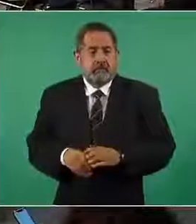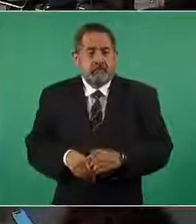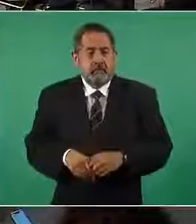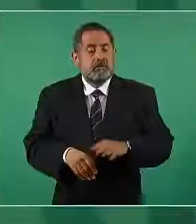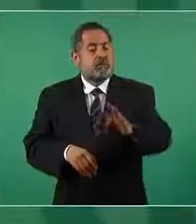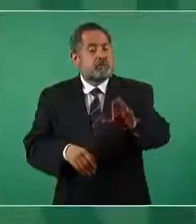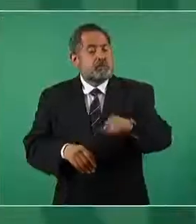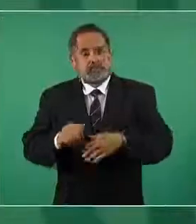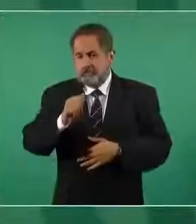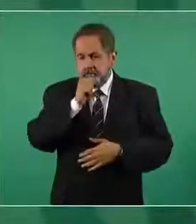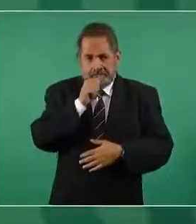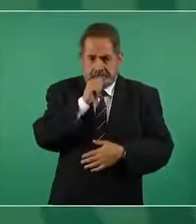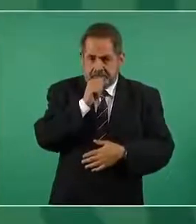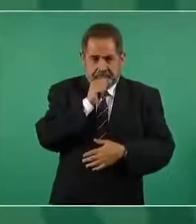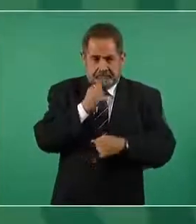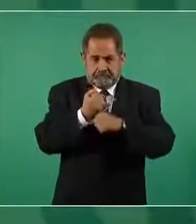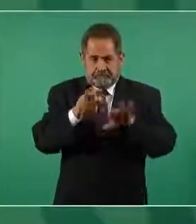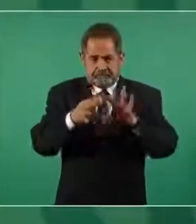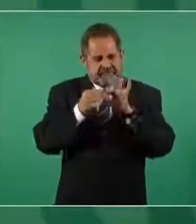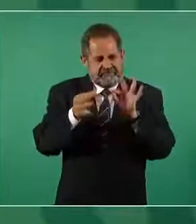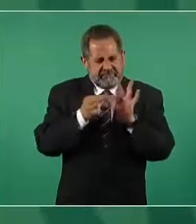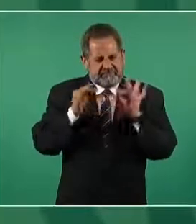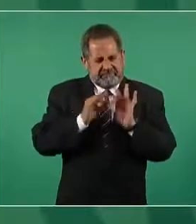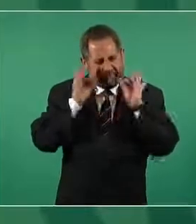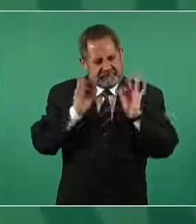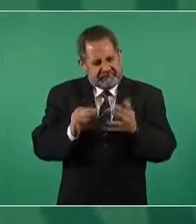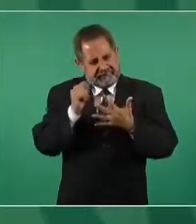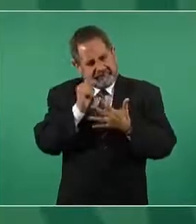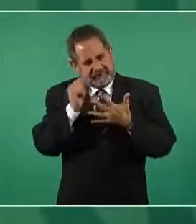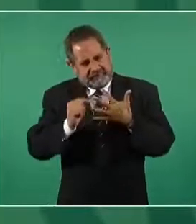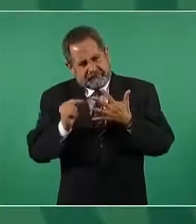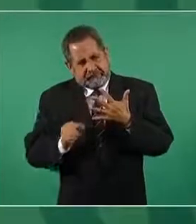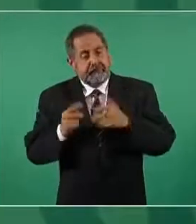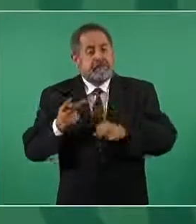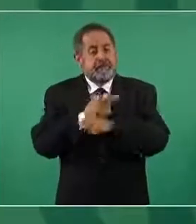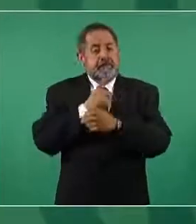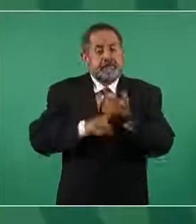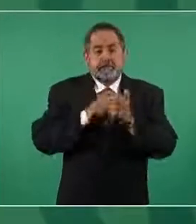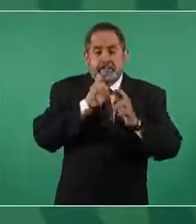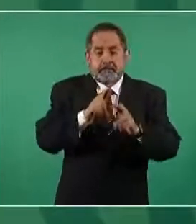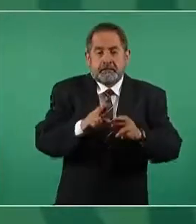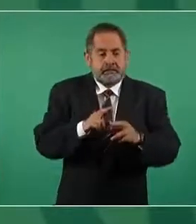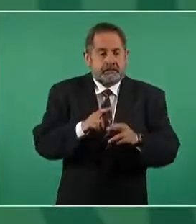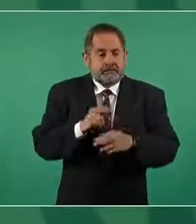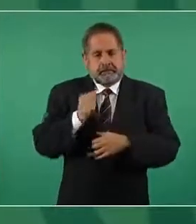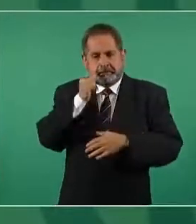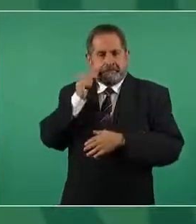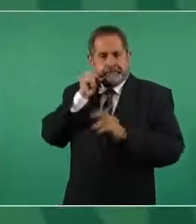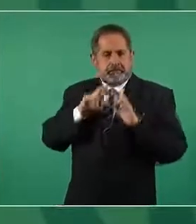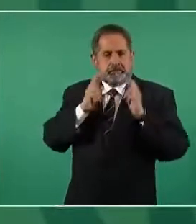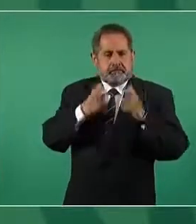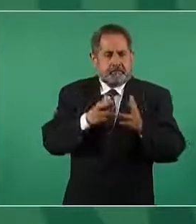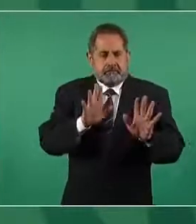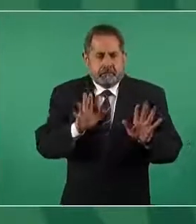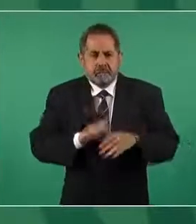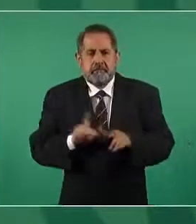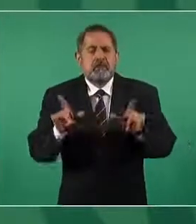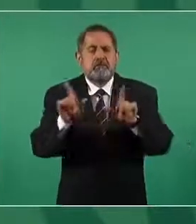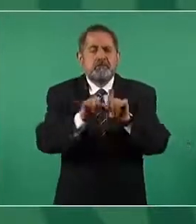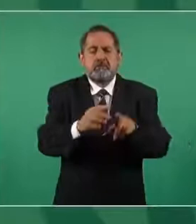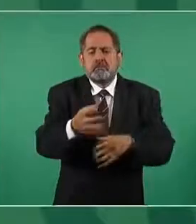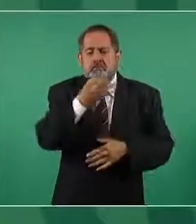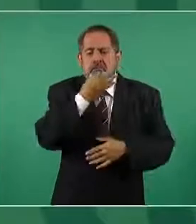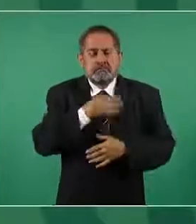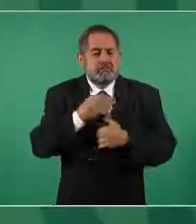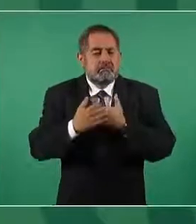tengo yo un informe detallado de los resultados de la reunión nada más me informaron